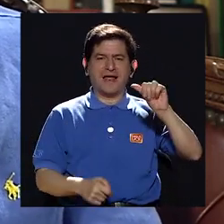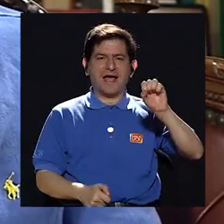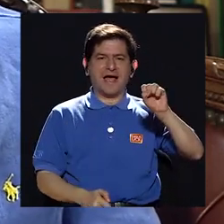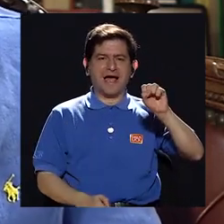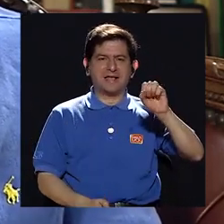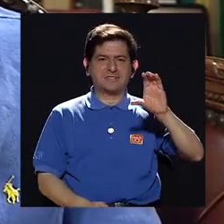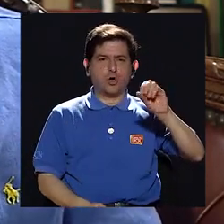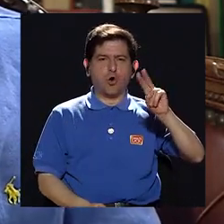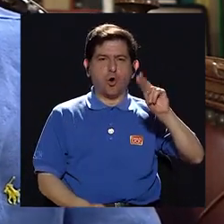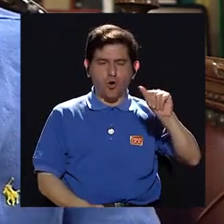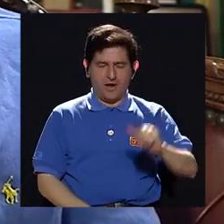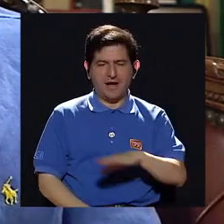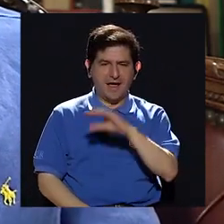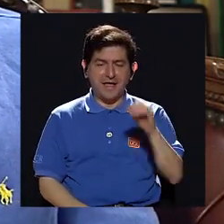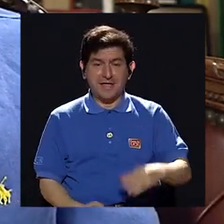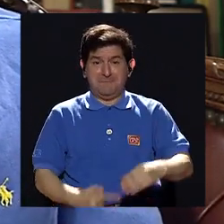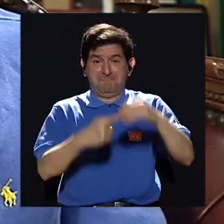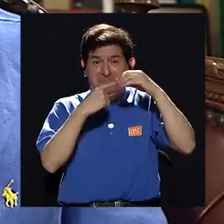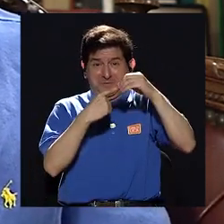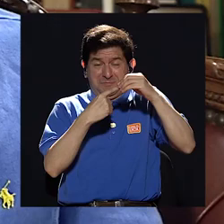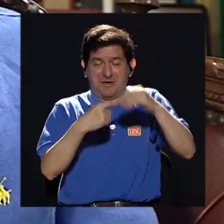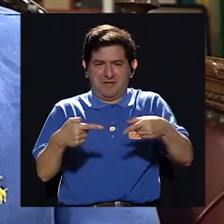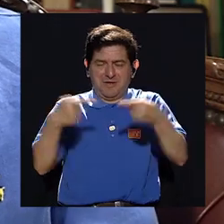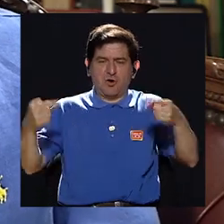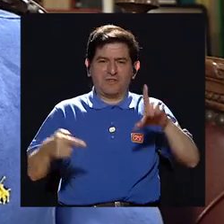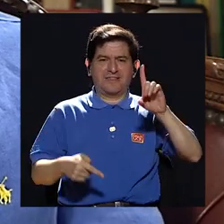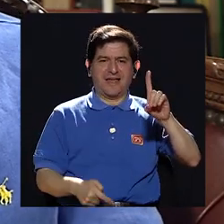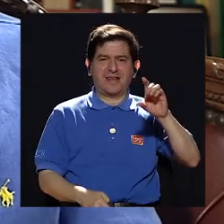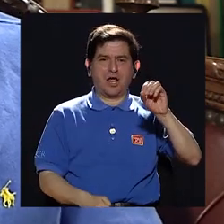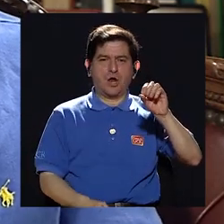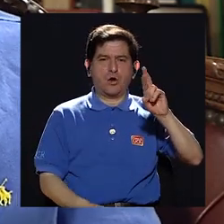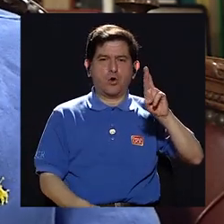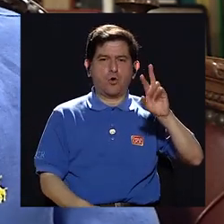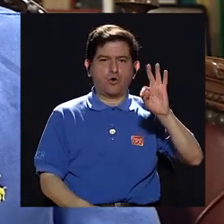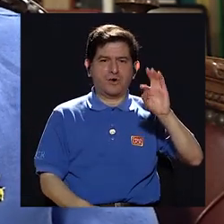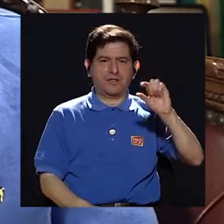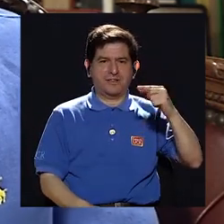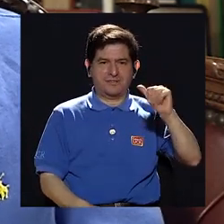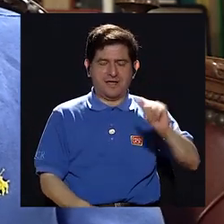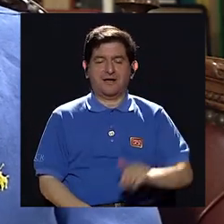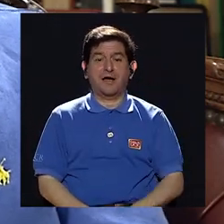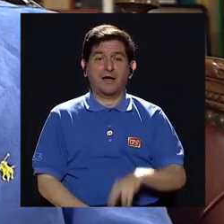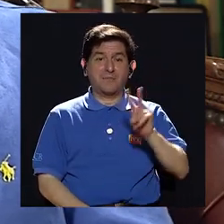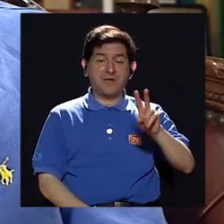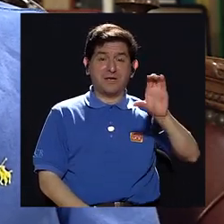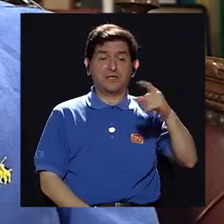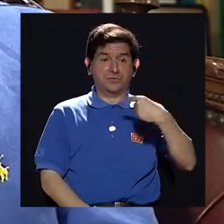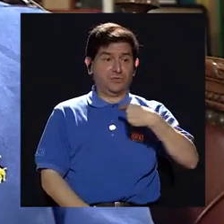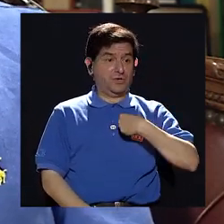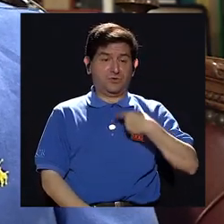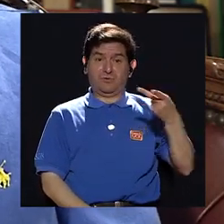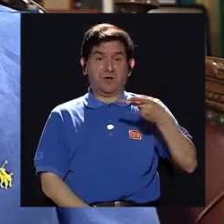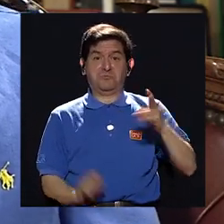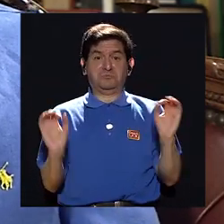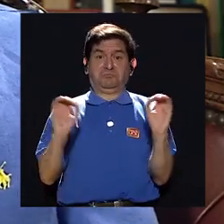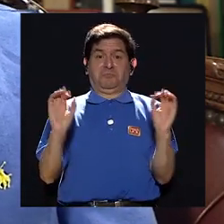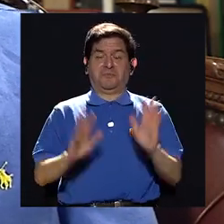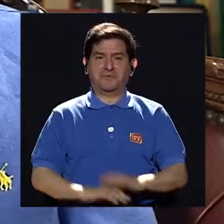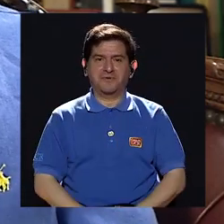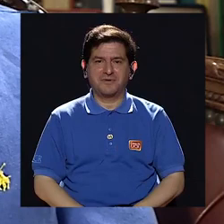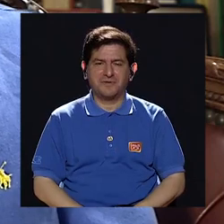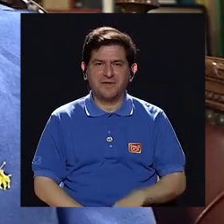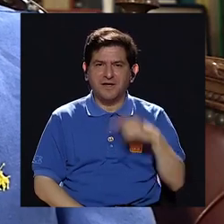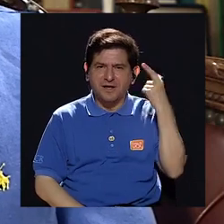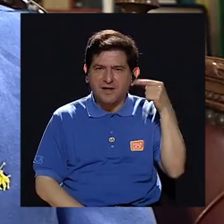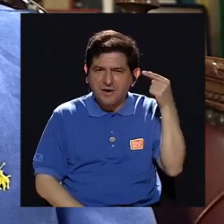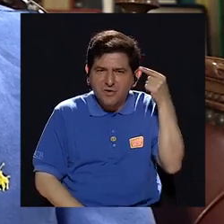y fundamentalmente Daniel Ortega ¿Verdad? En que ni Vinicius ni yo los gobiernos de